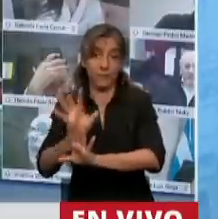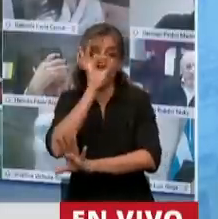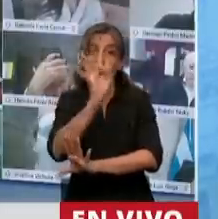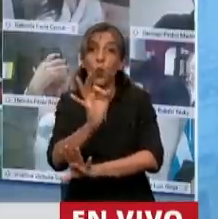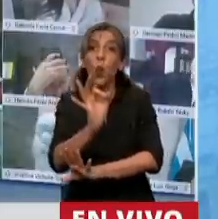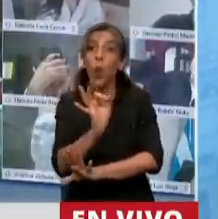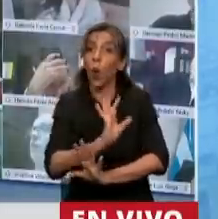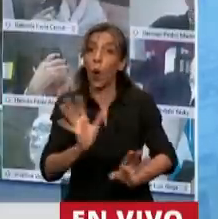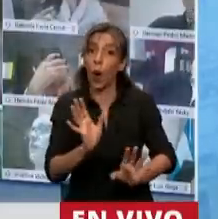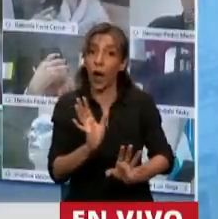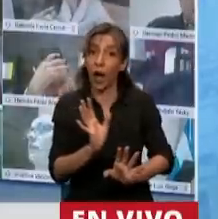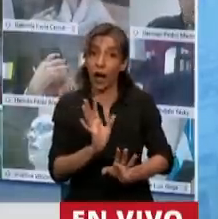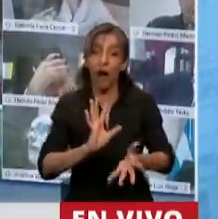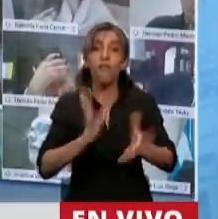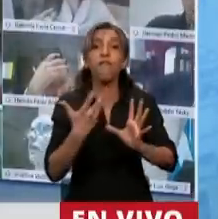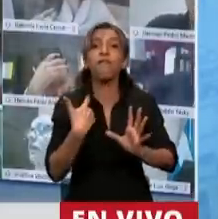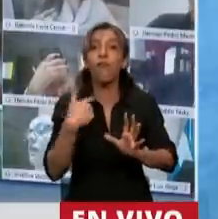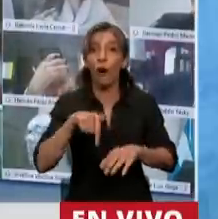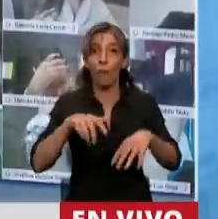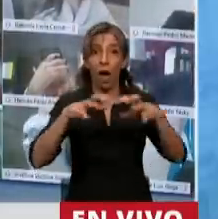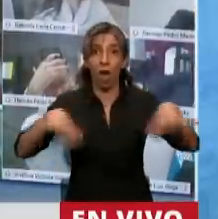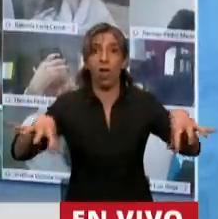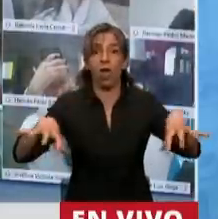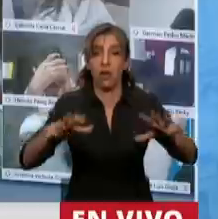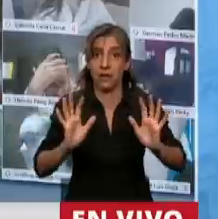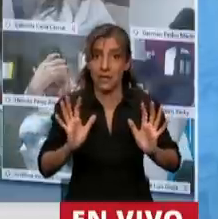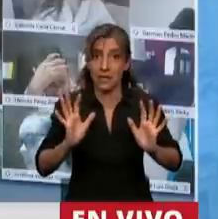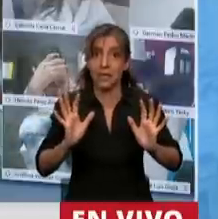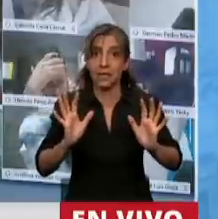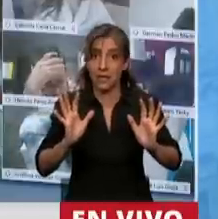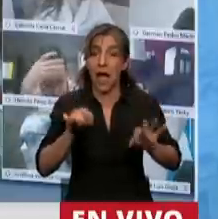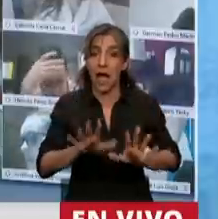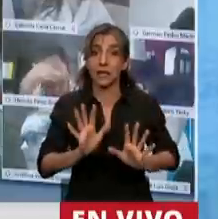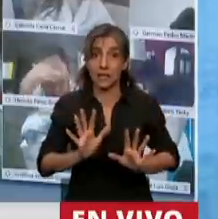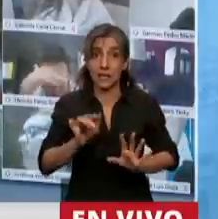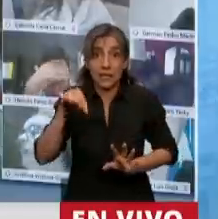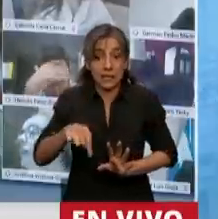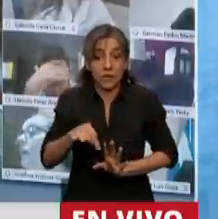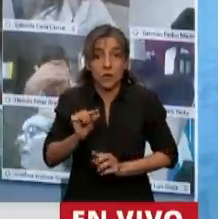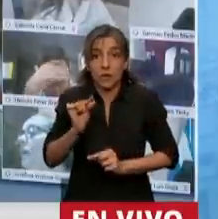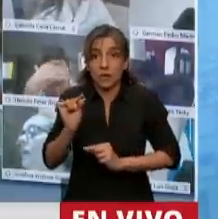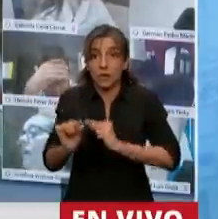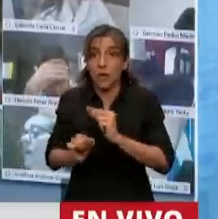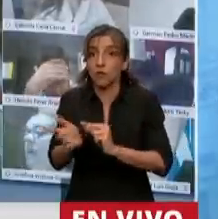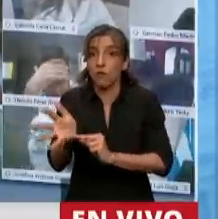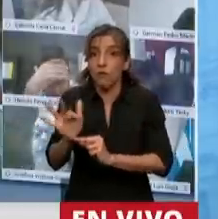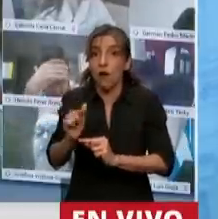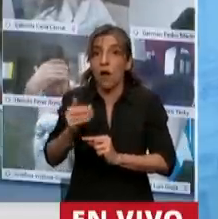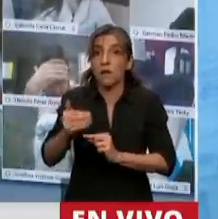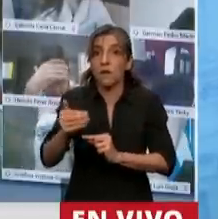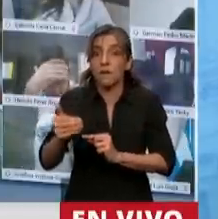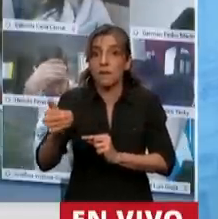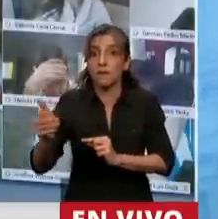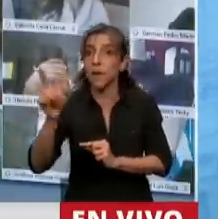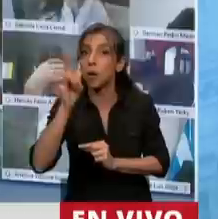inaugurando una etapa que nos aproxima de a poco, día a día, a las